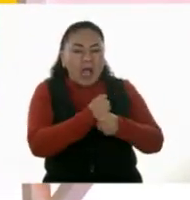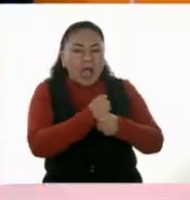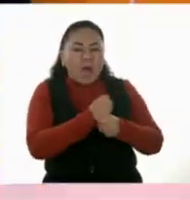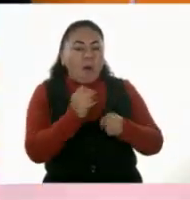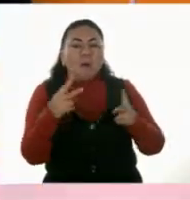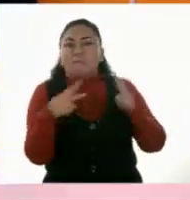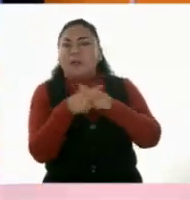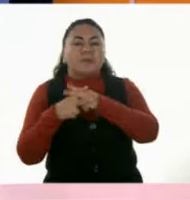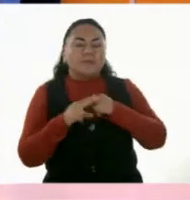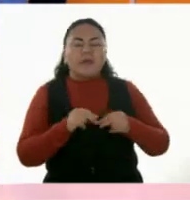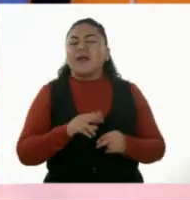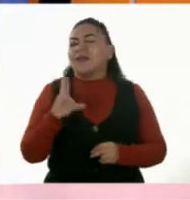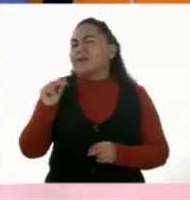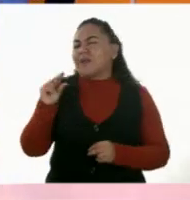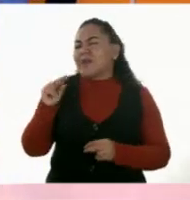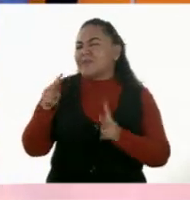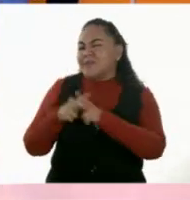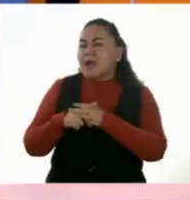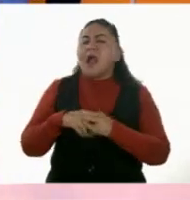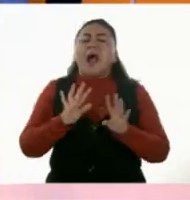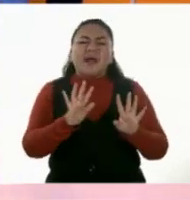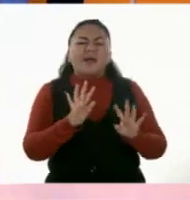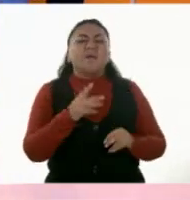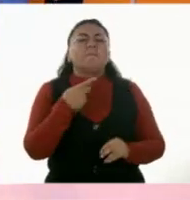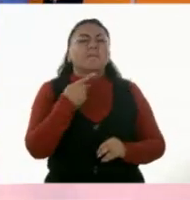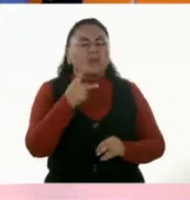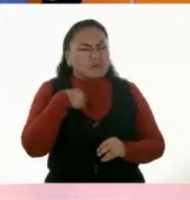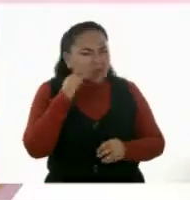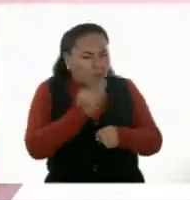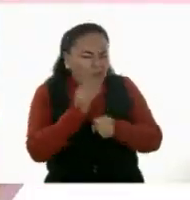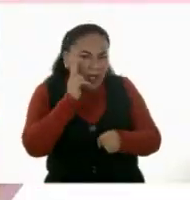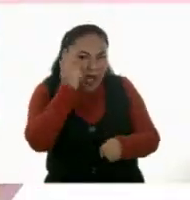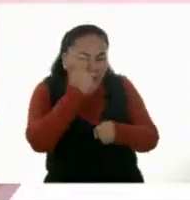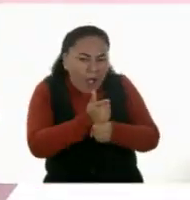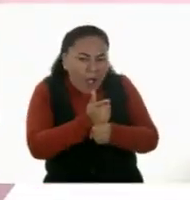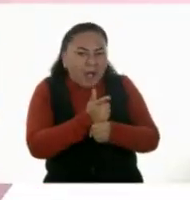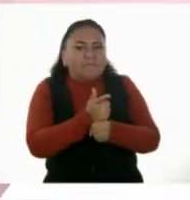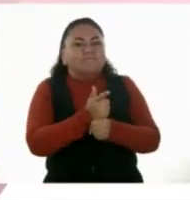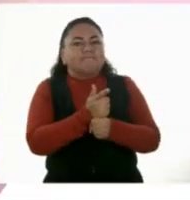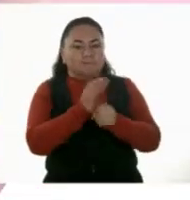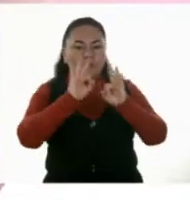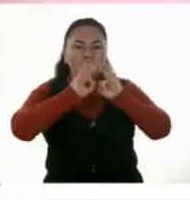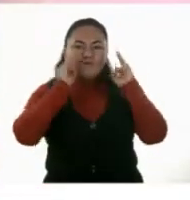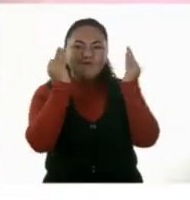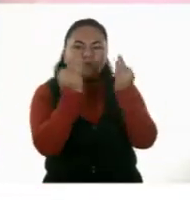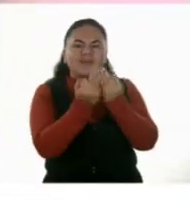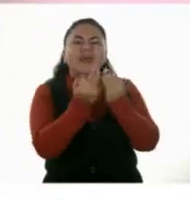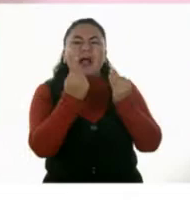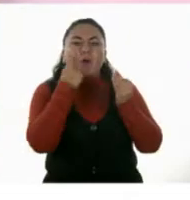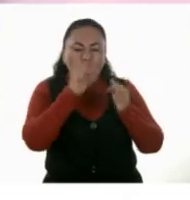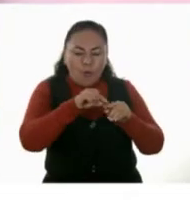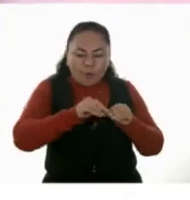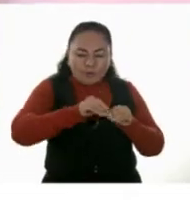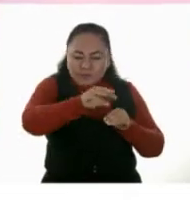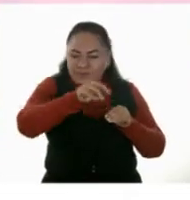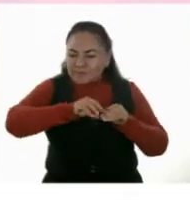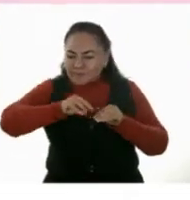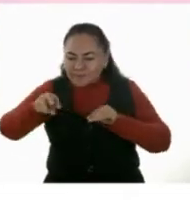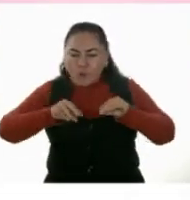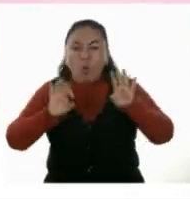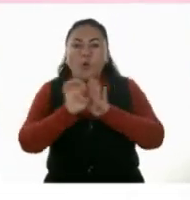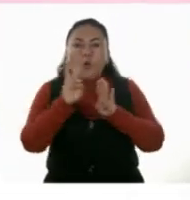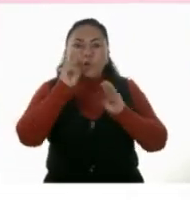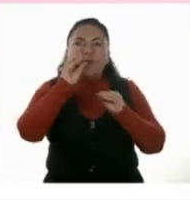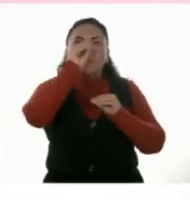que no, no se hubieran peleado. No, pero ¿sabes qué? De lo que me doy cuenta es que la forma en la que las organicemos o las